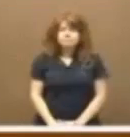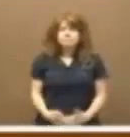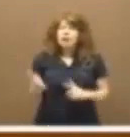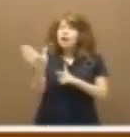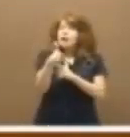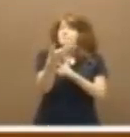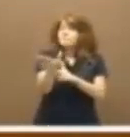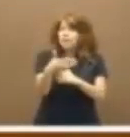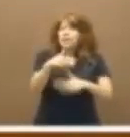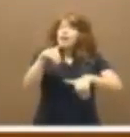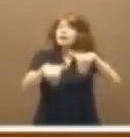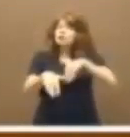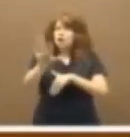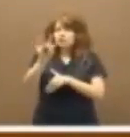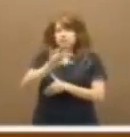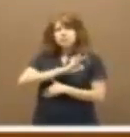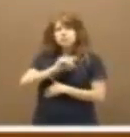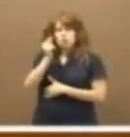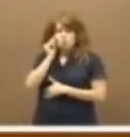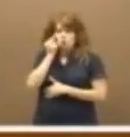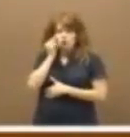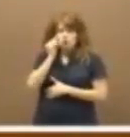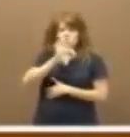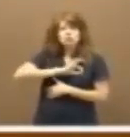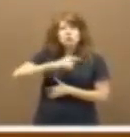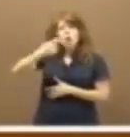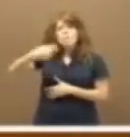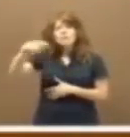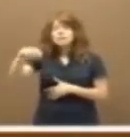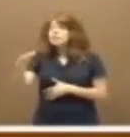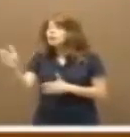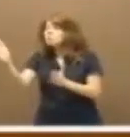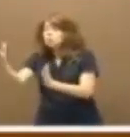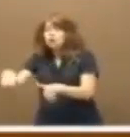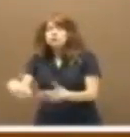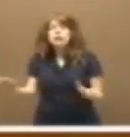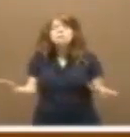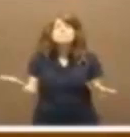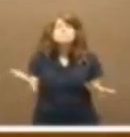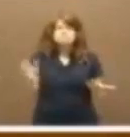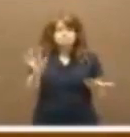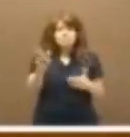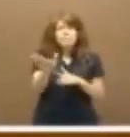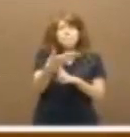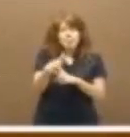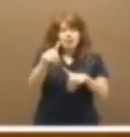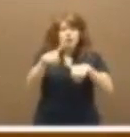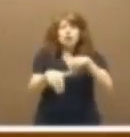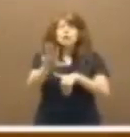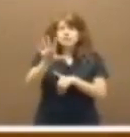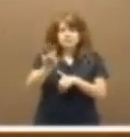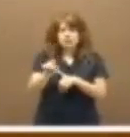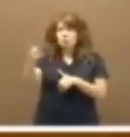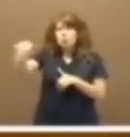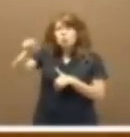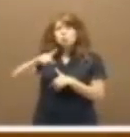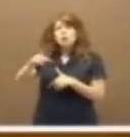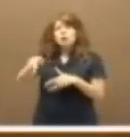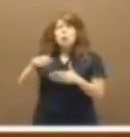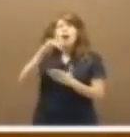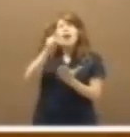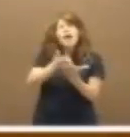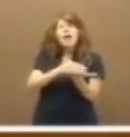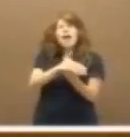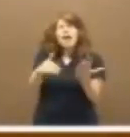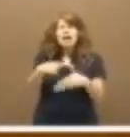Bandera electoral, sí, señor Monago, señor presidente ausente. Bandera electoral, sí. Ustedes han hecho del Eje